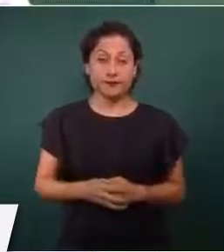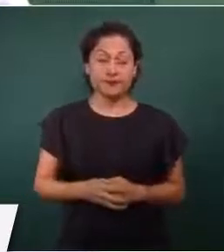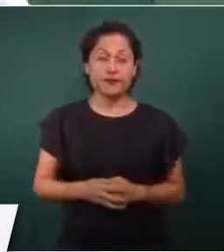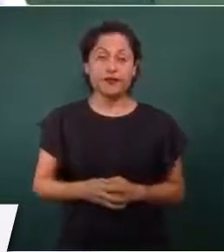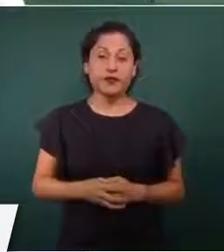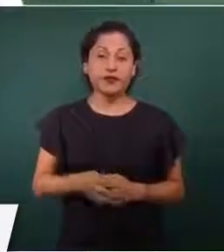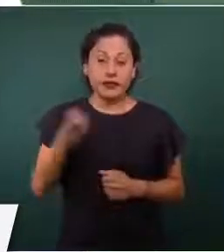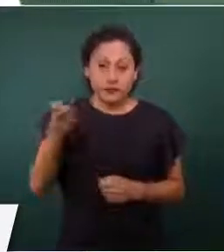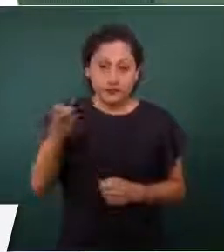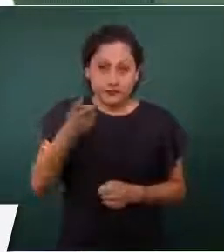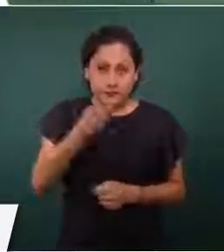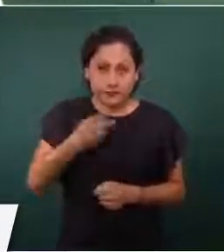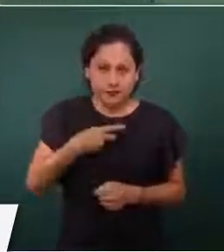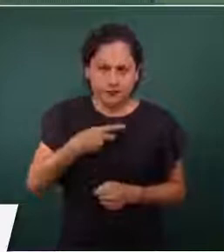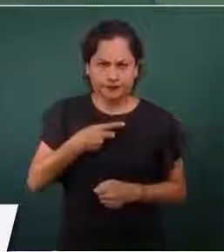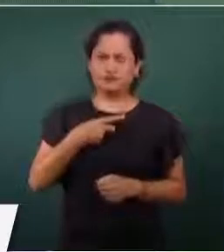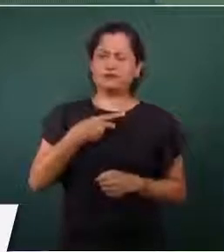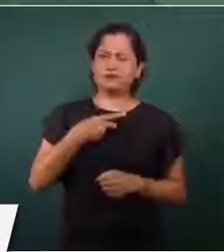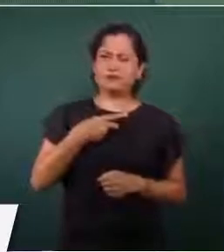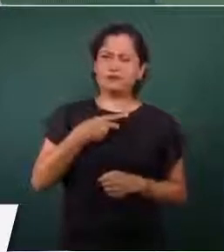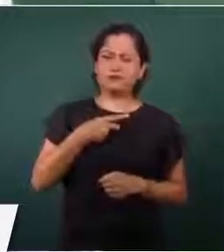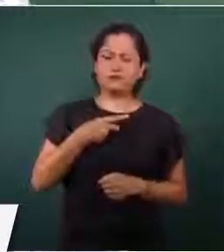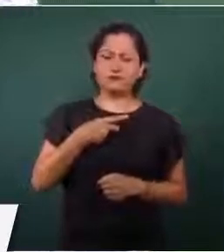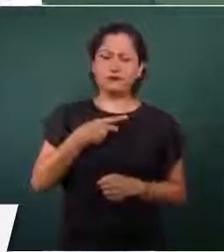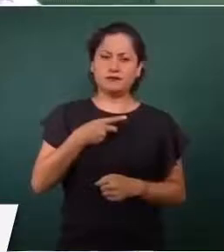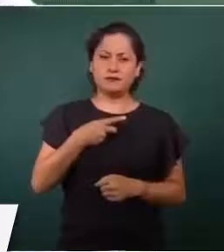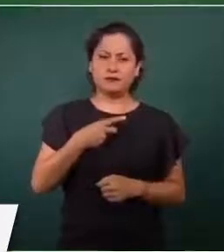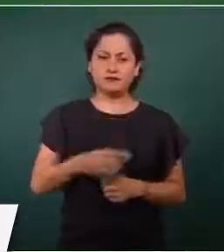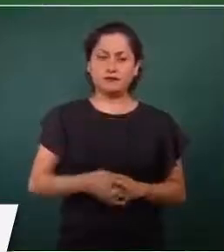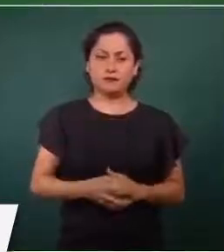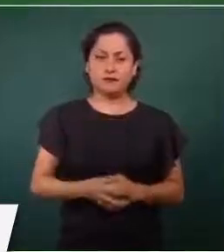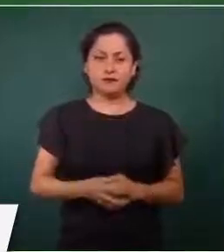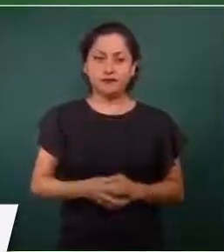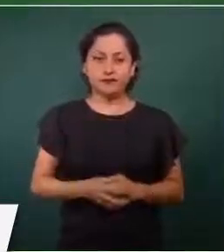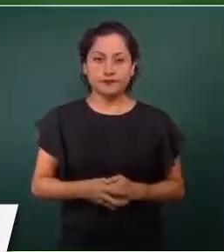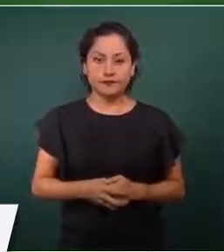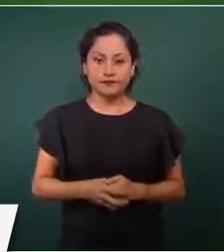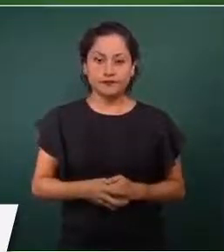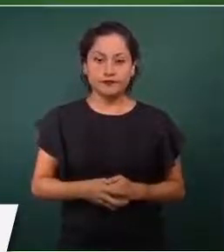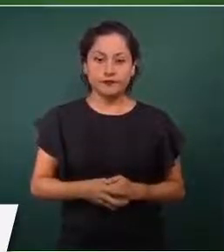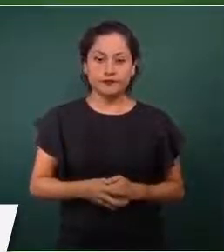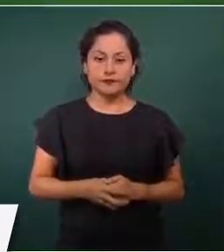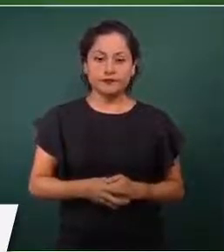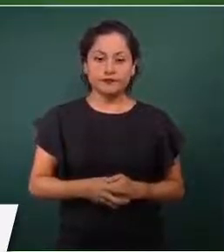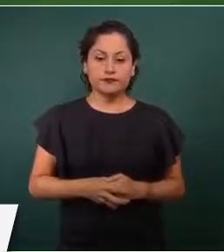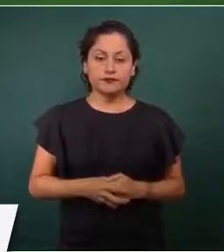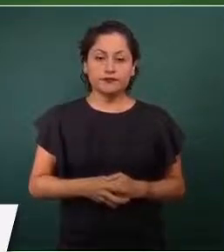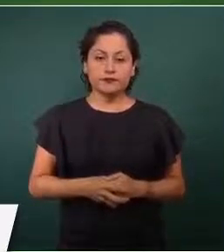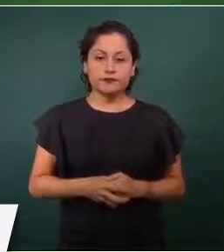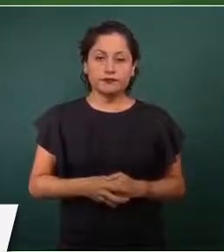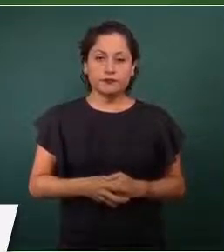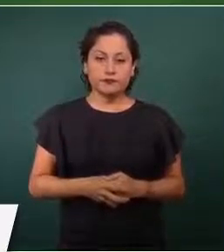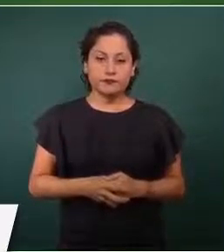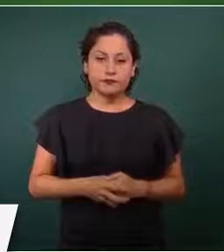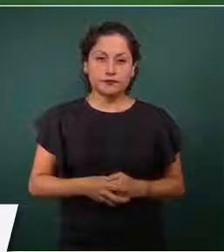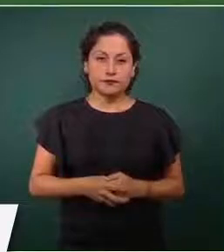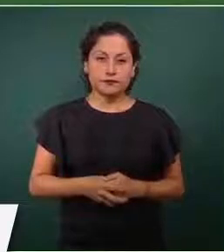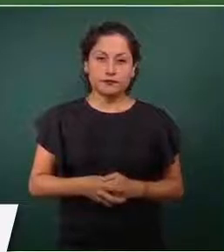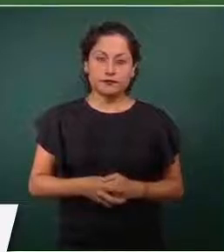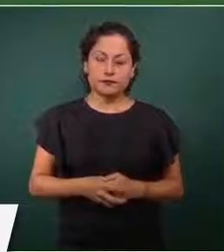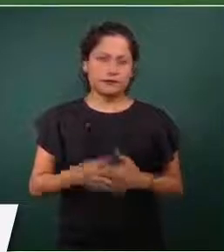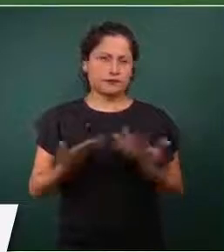ahora sí que un cambio de giro no se ha